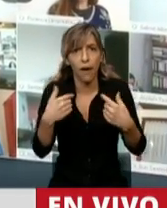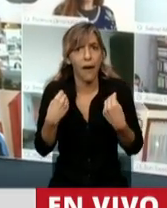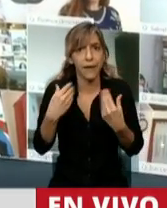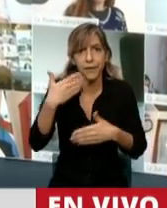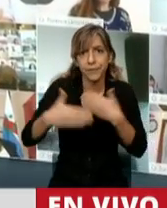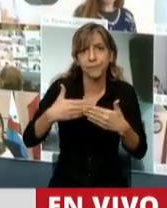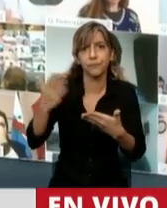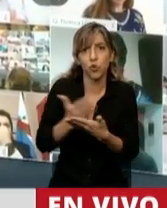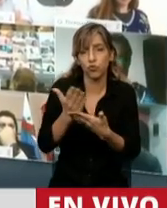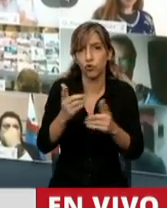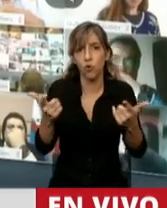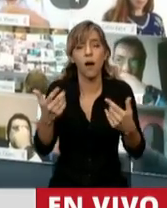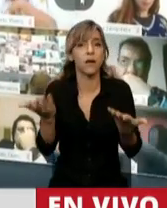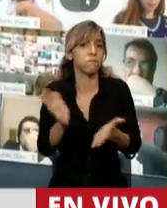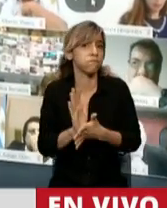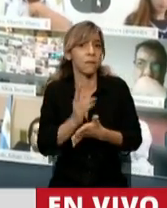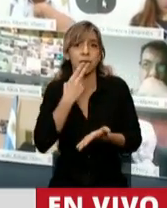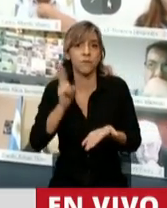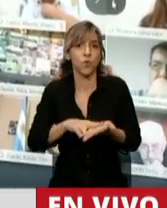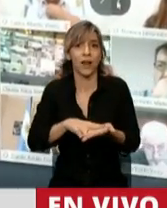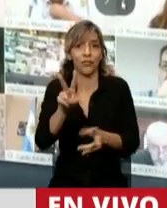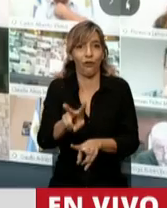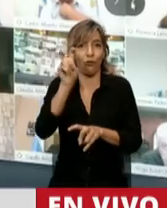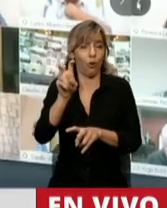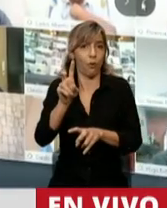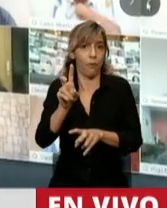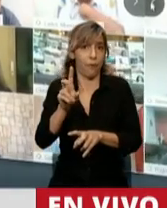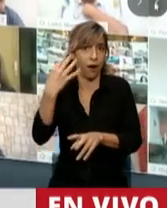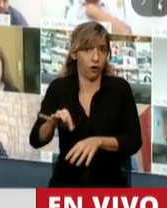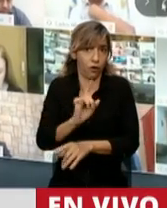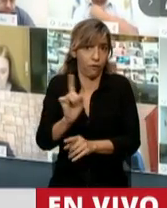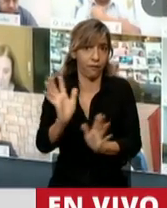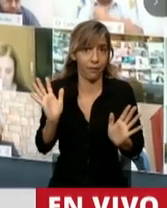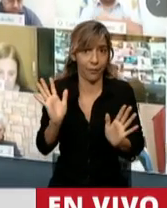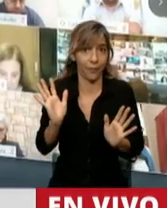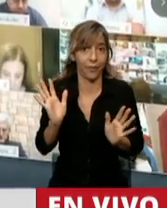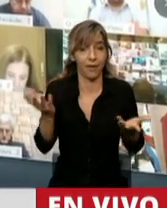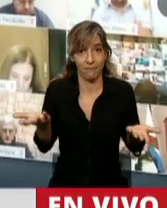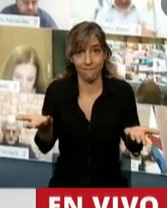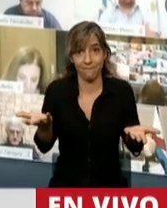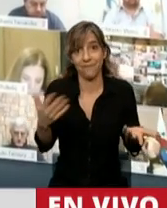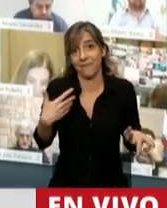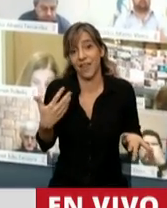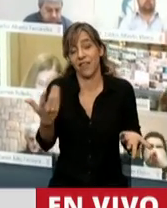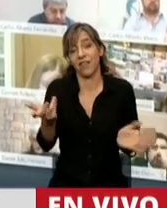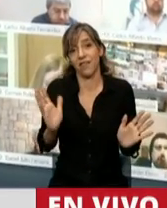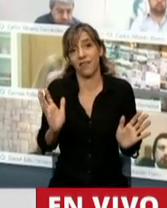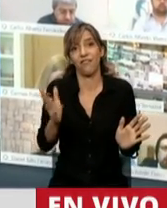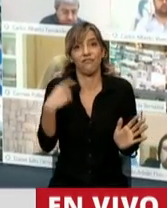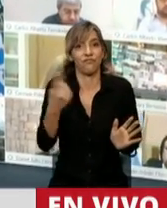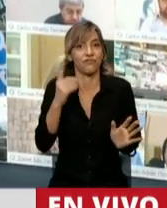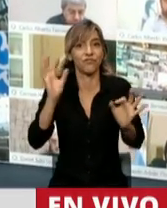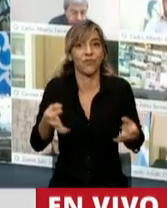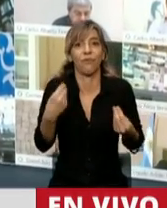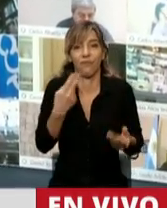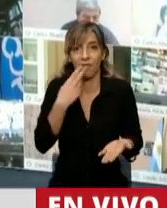Porque después de 4 meses, y antes también, los impuestos son confiscatorios, no salen de una base